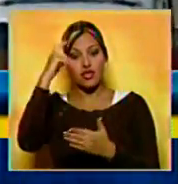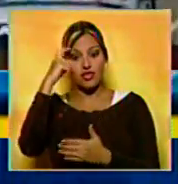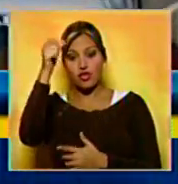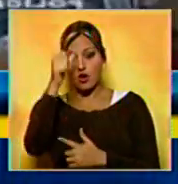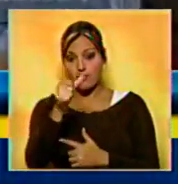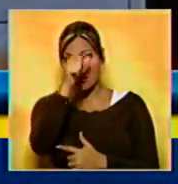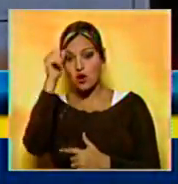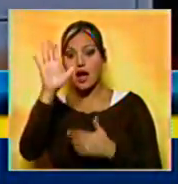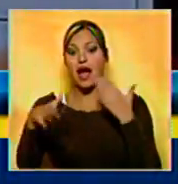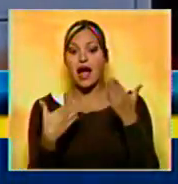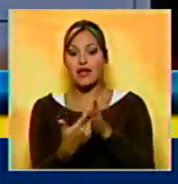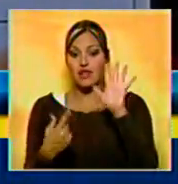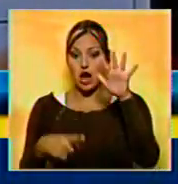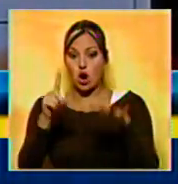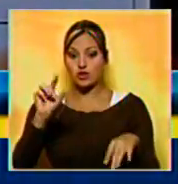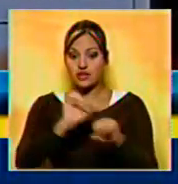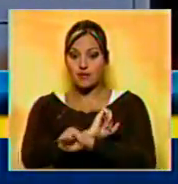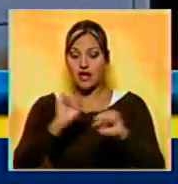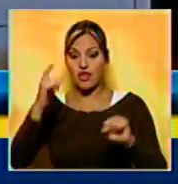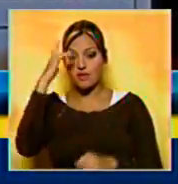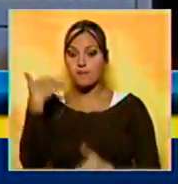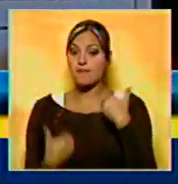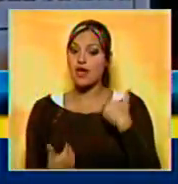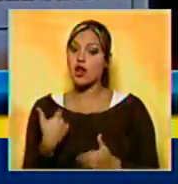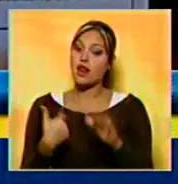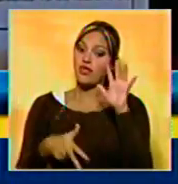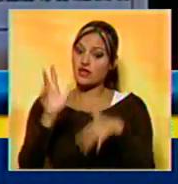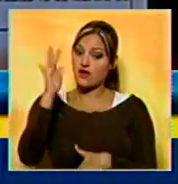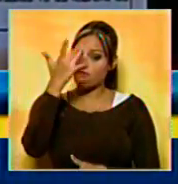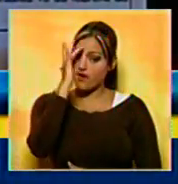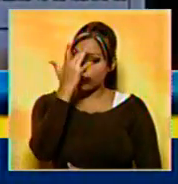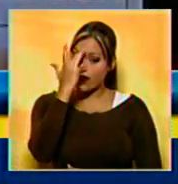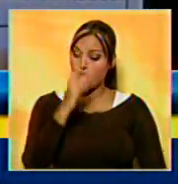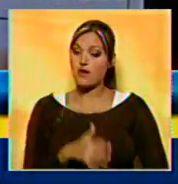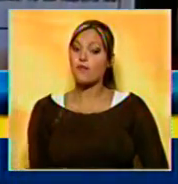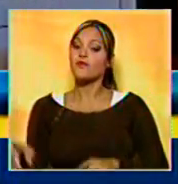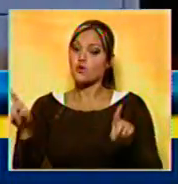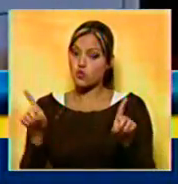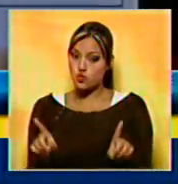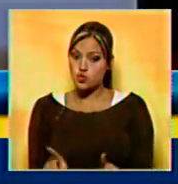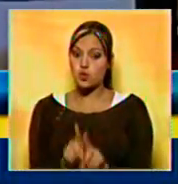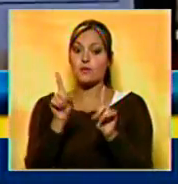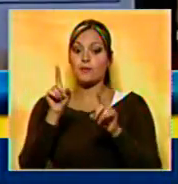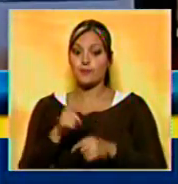domingo hasta las 11 de la mañana del miércoles 13 de febrero. Igualmente,